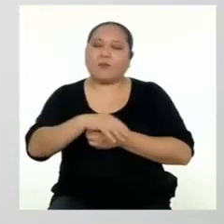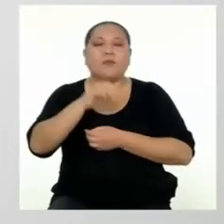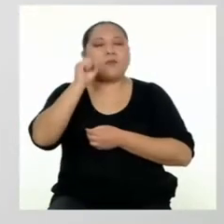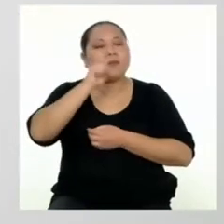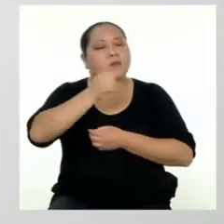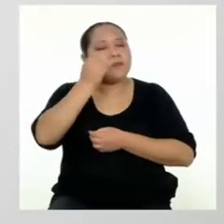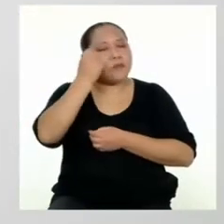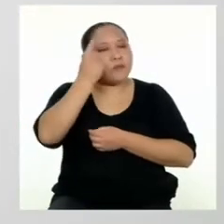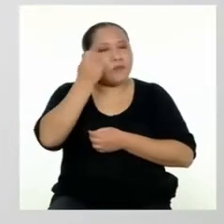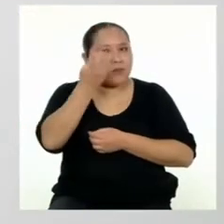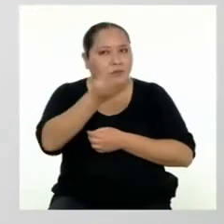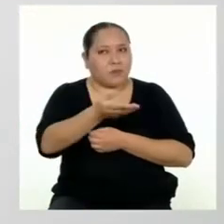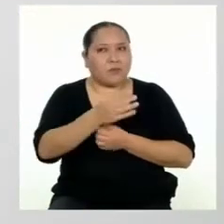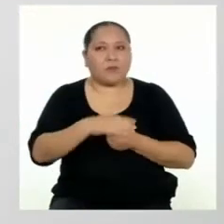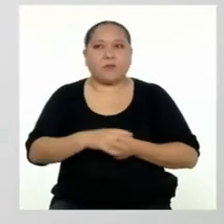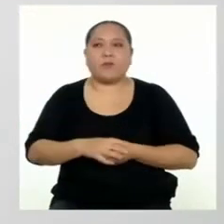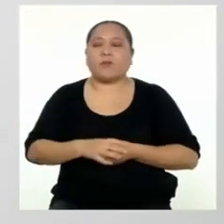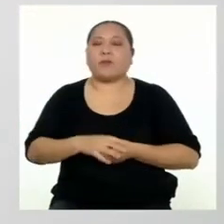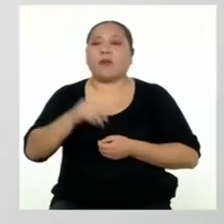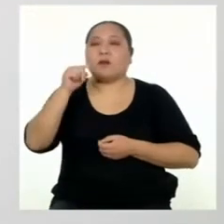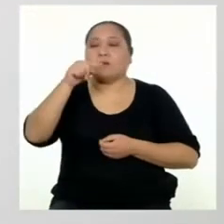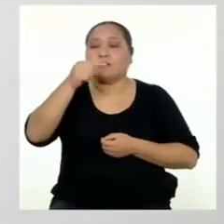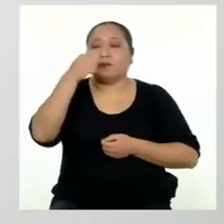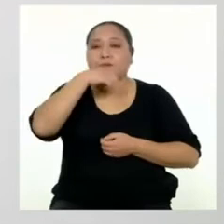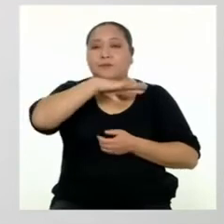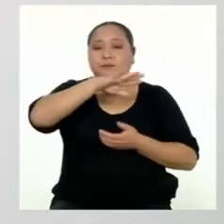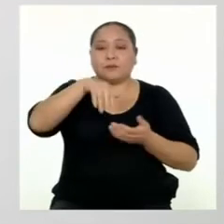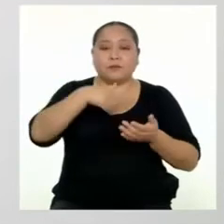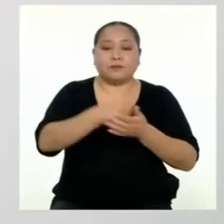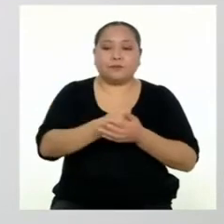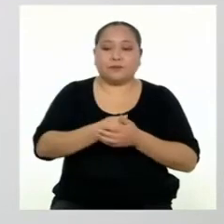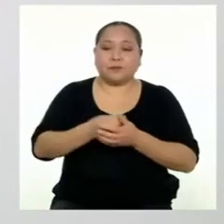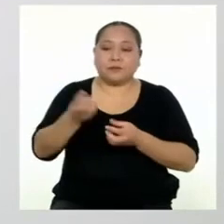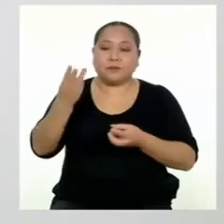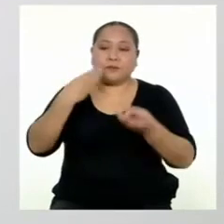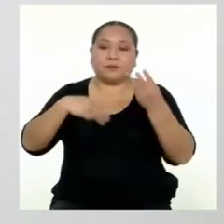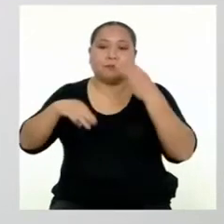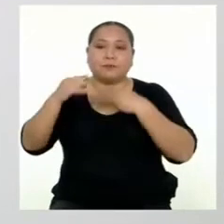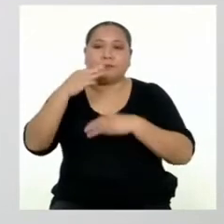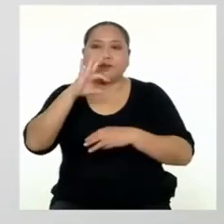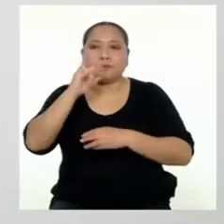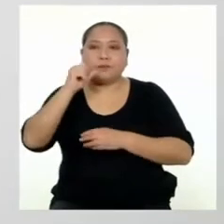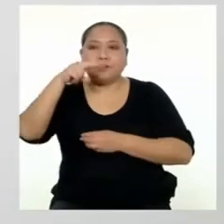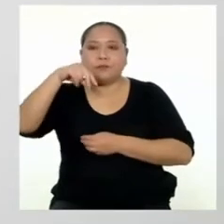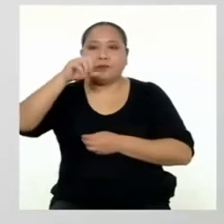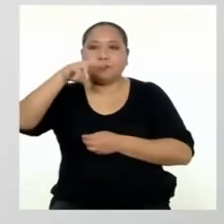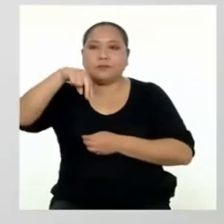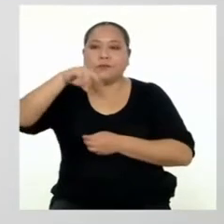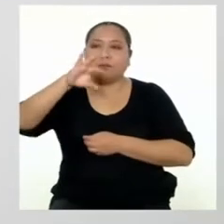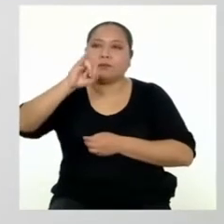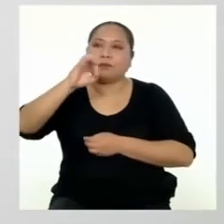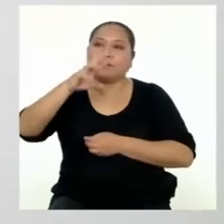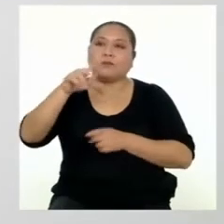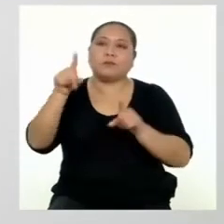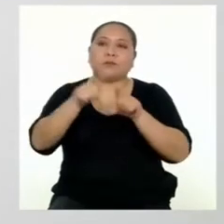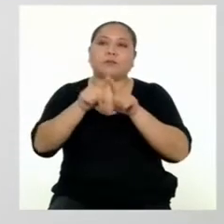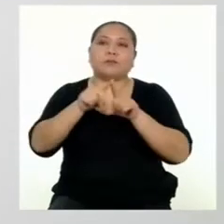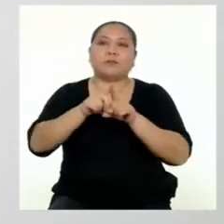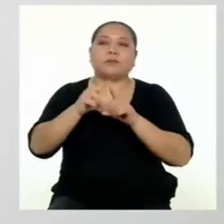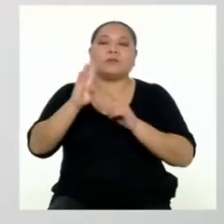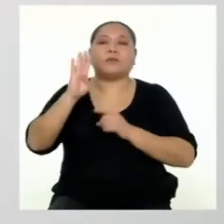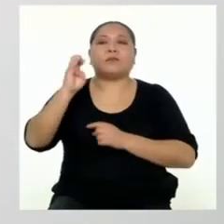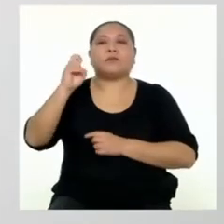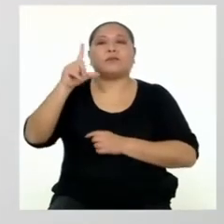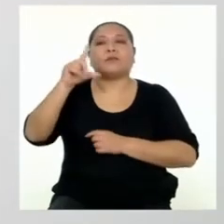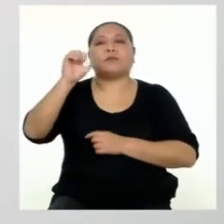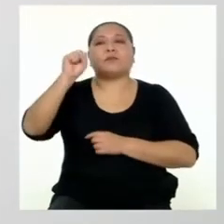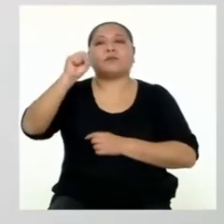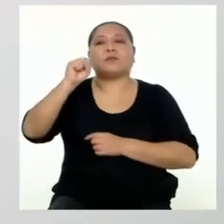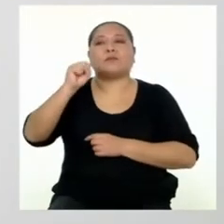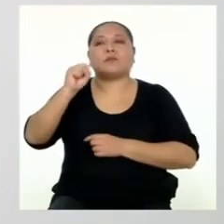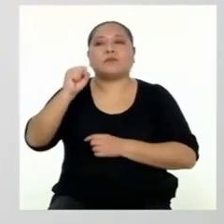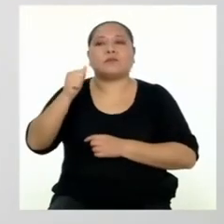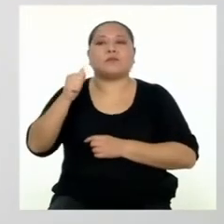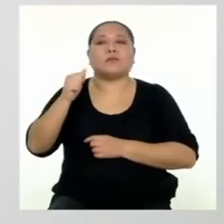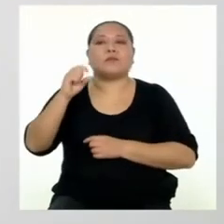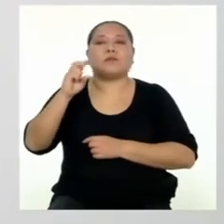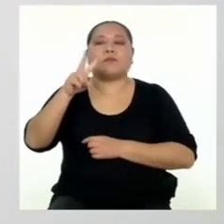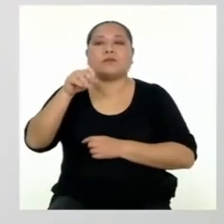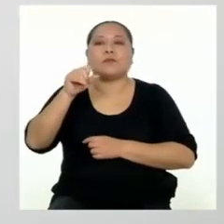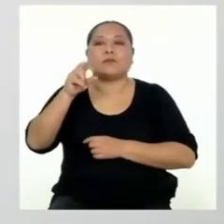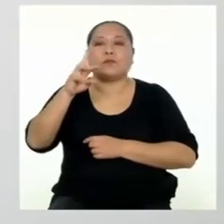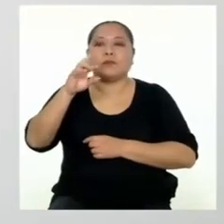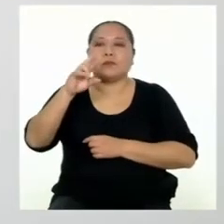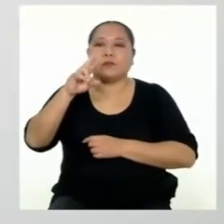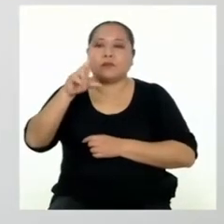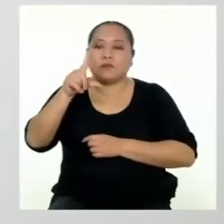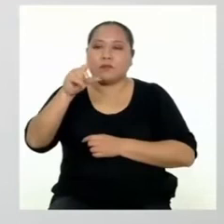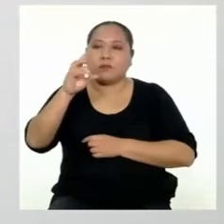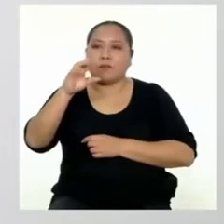muy bien, Jonathan. Y dentro del mercado financiero también está la Bolsa de Valores de Lima, donde se